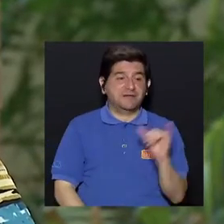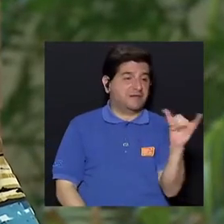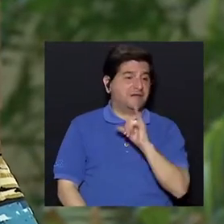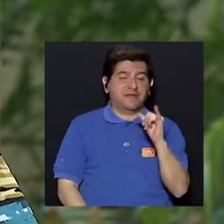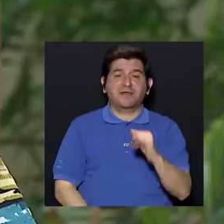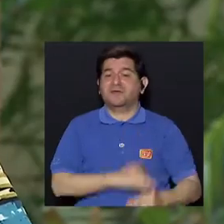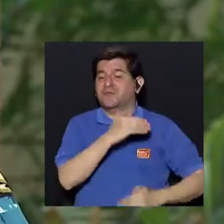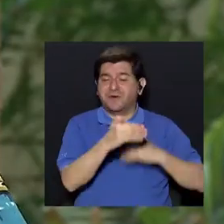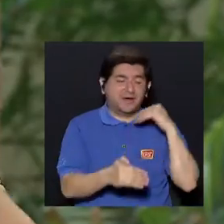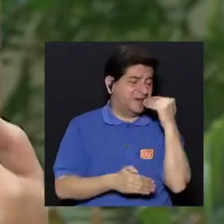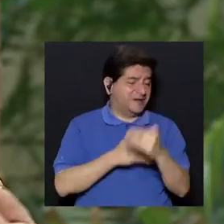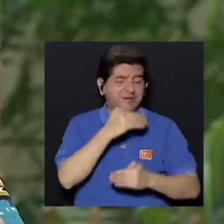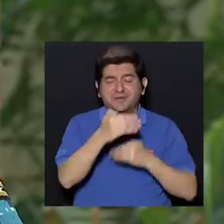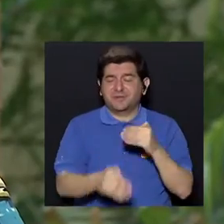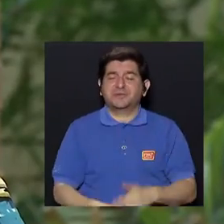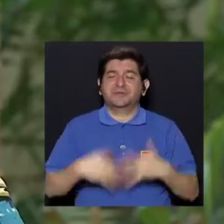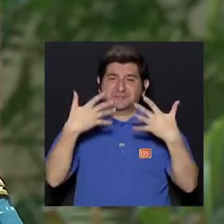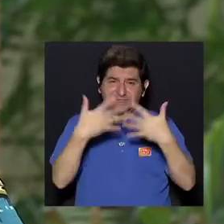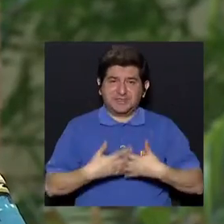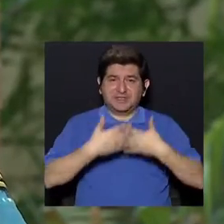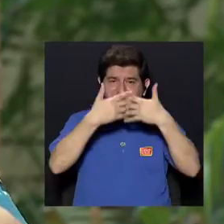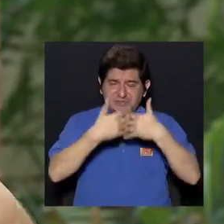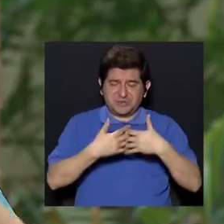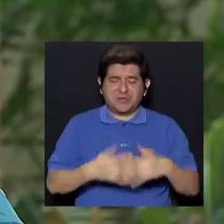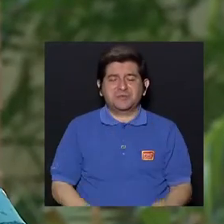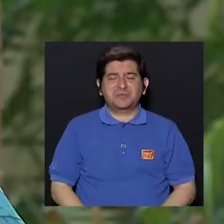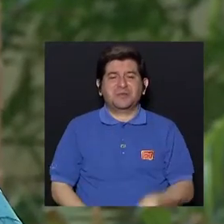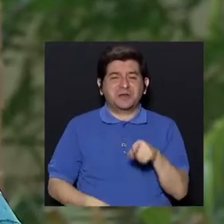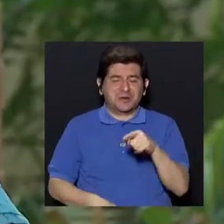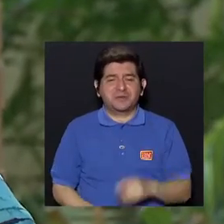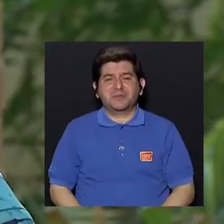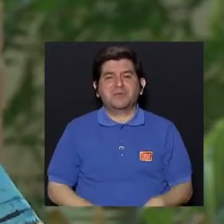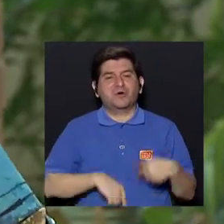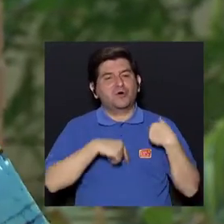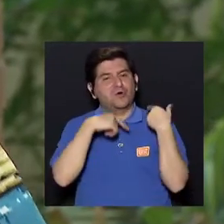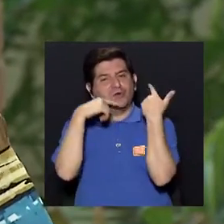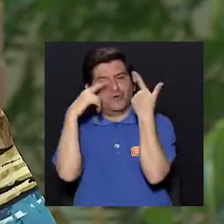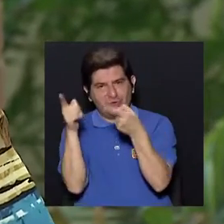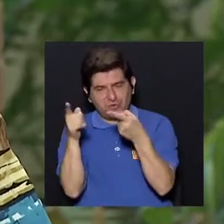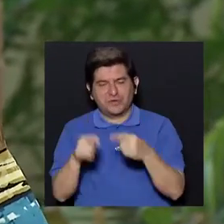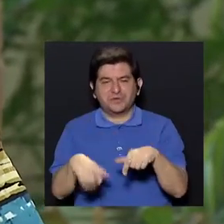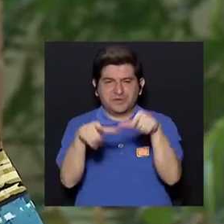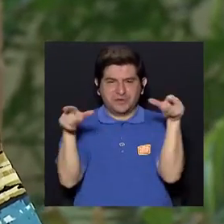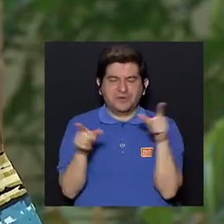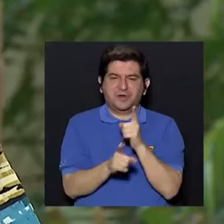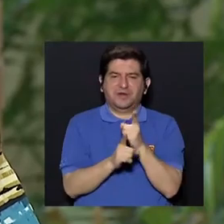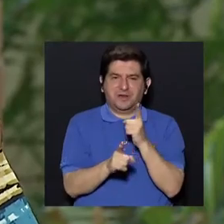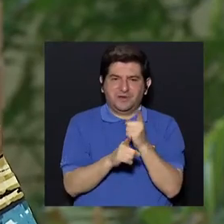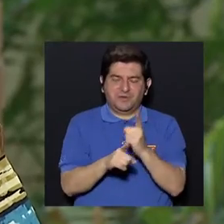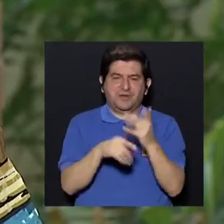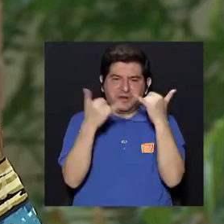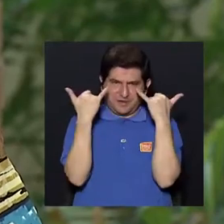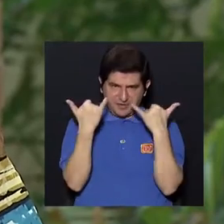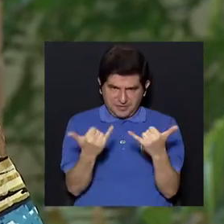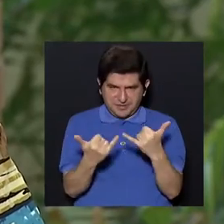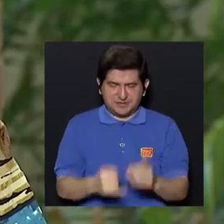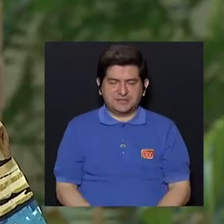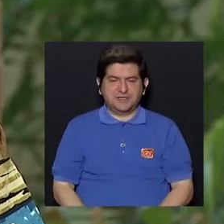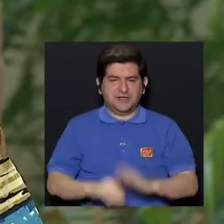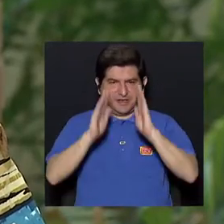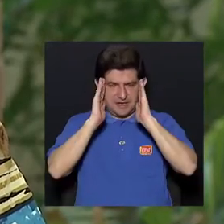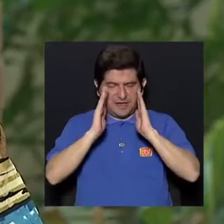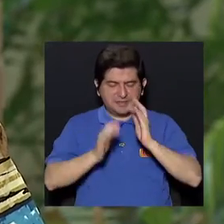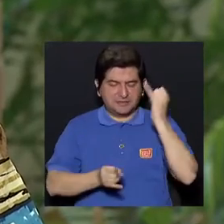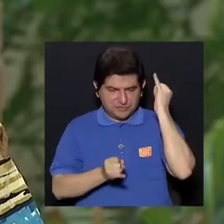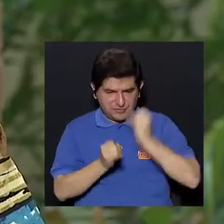entrar igual en un proceso donde las empresas lo envuelven y lo llevan a los sitios adecuados ya para darles el